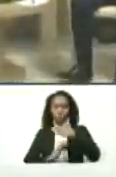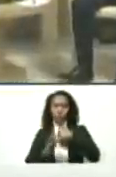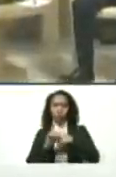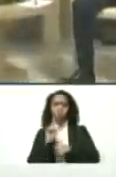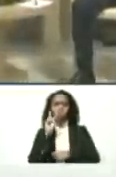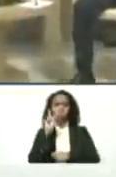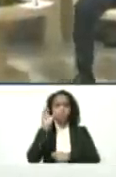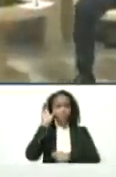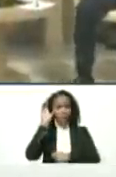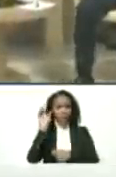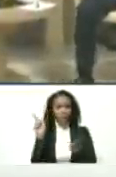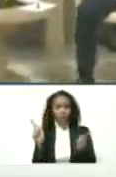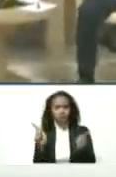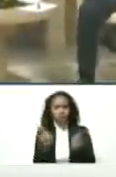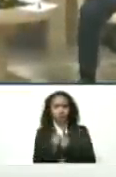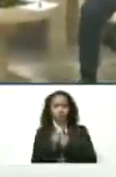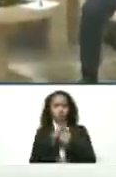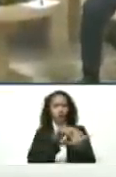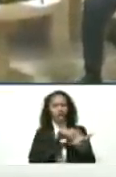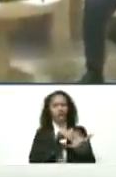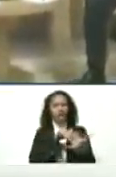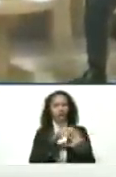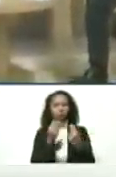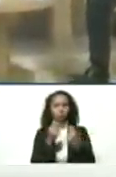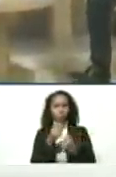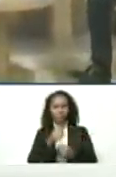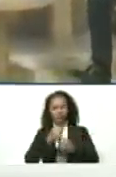pequeño, una guerra económica brutal.